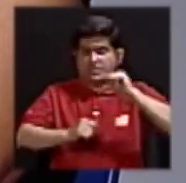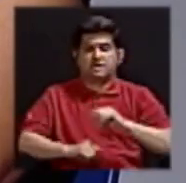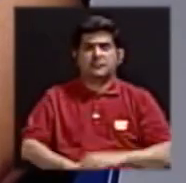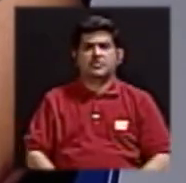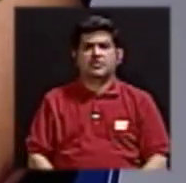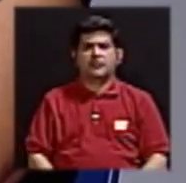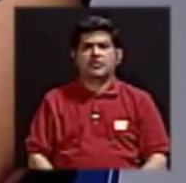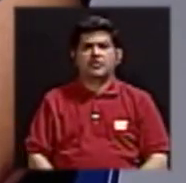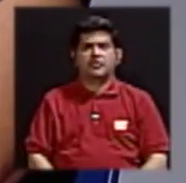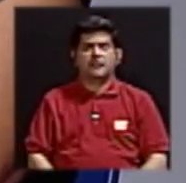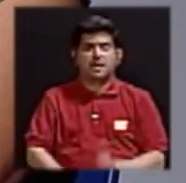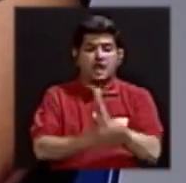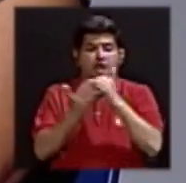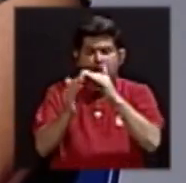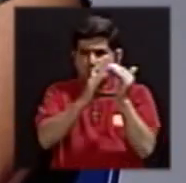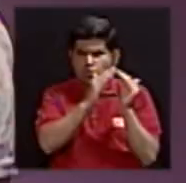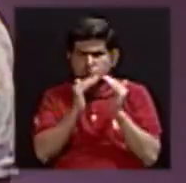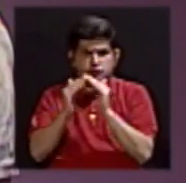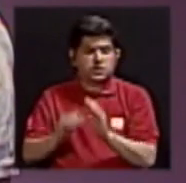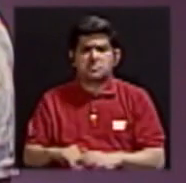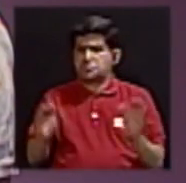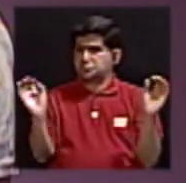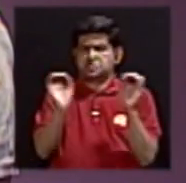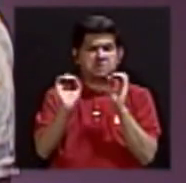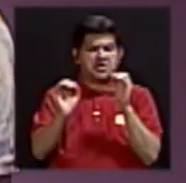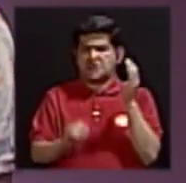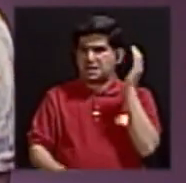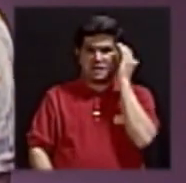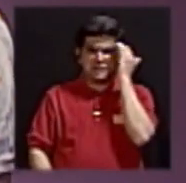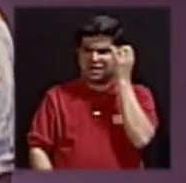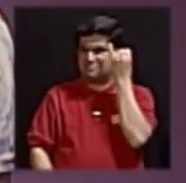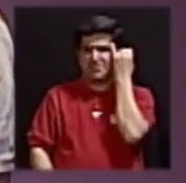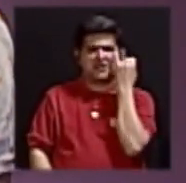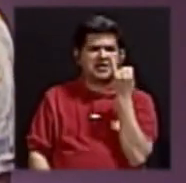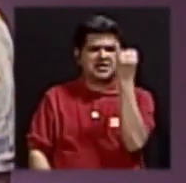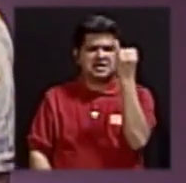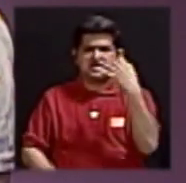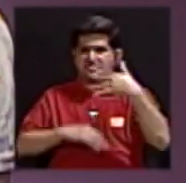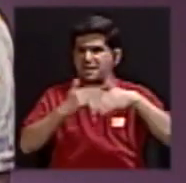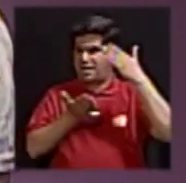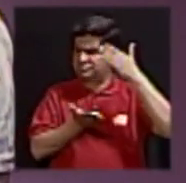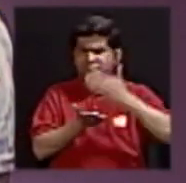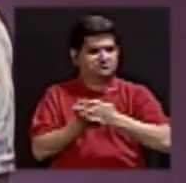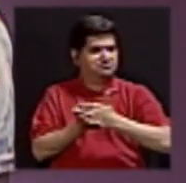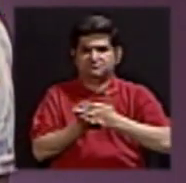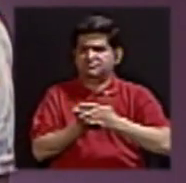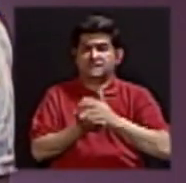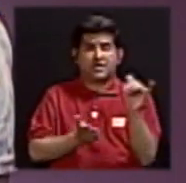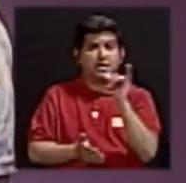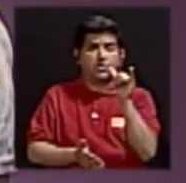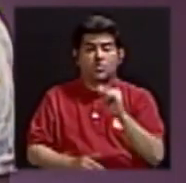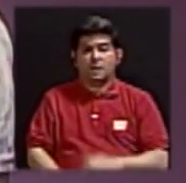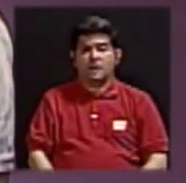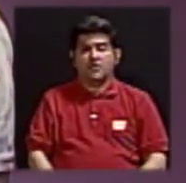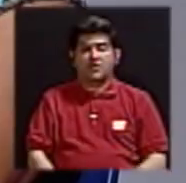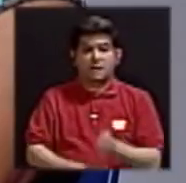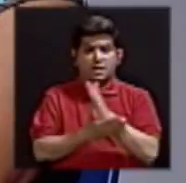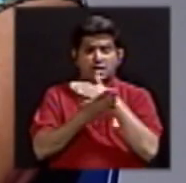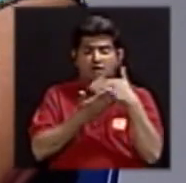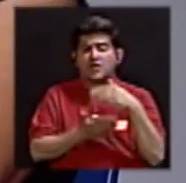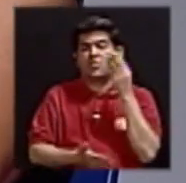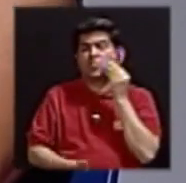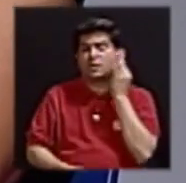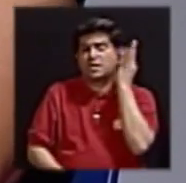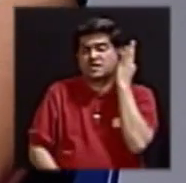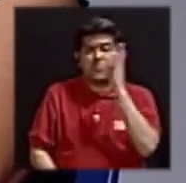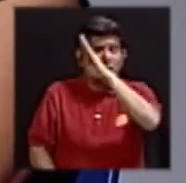donde en algunos de estos pueblos ni siquiera se conoce el concepto de menopausia. Y también algunas de nuestras